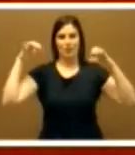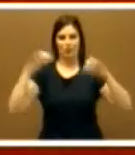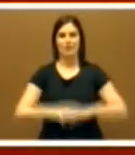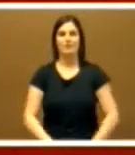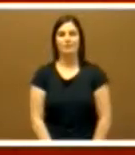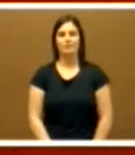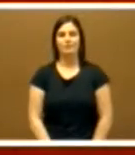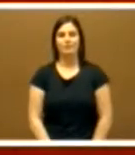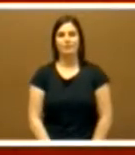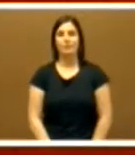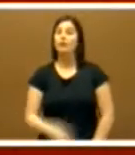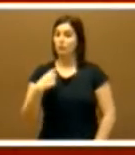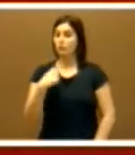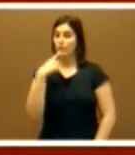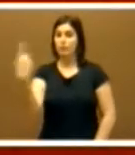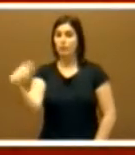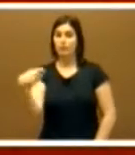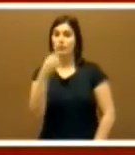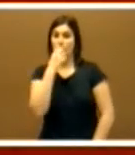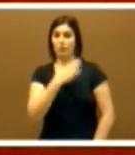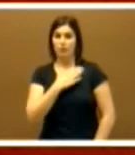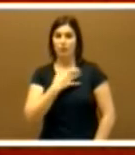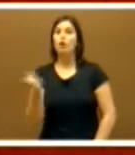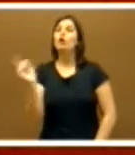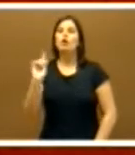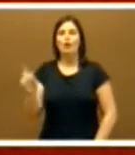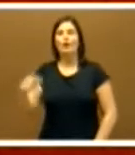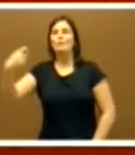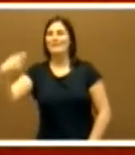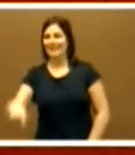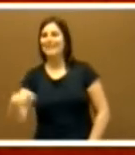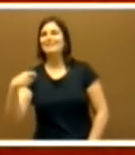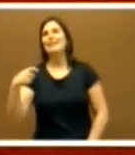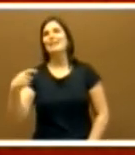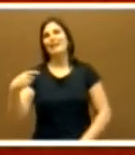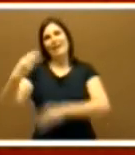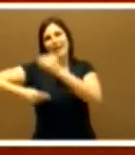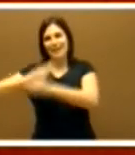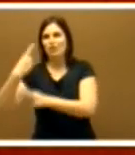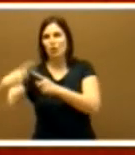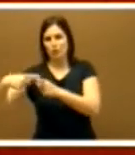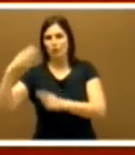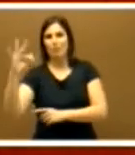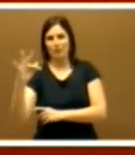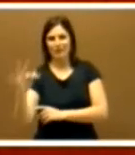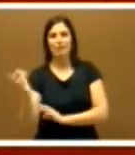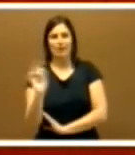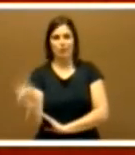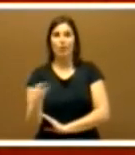Señorías, he dicho que ha sido un presidente bueno, no que fue un buen presidente. Lo digo porque en política los matices